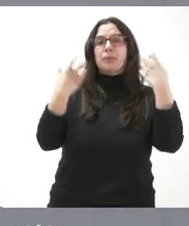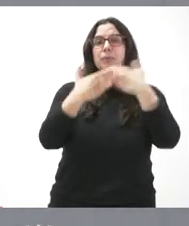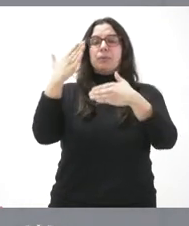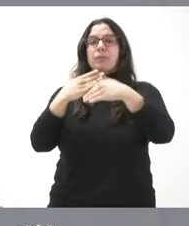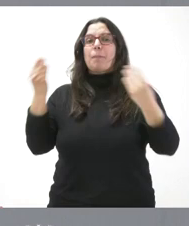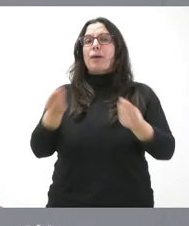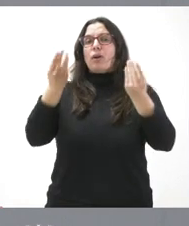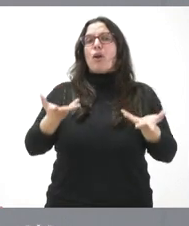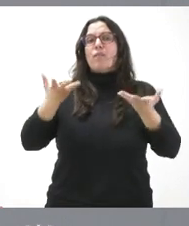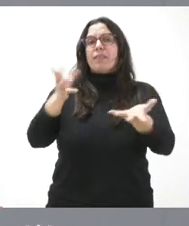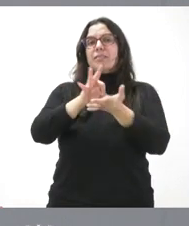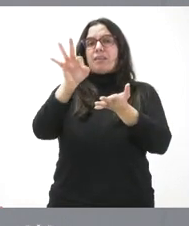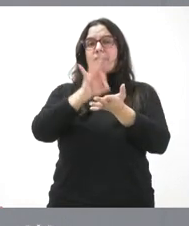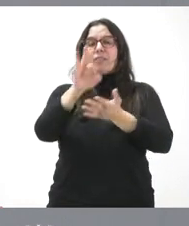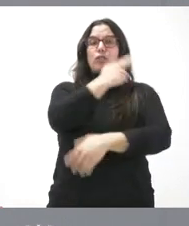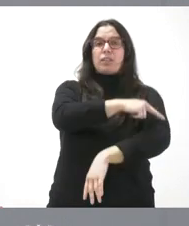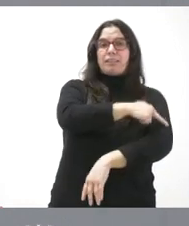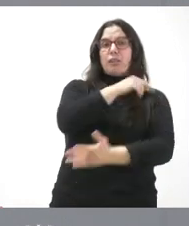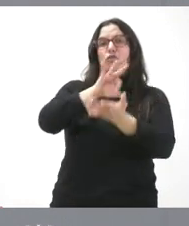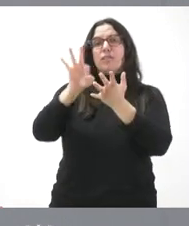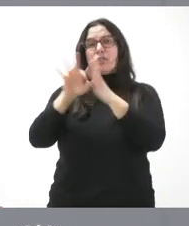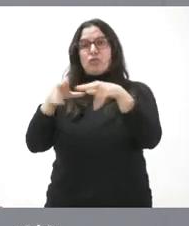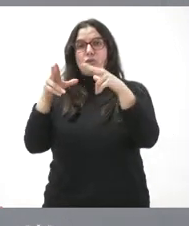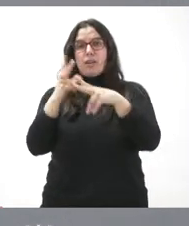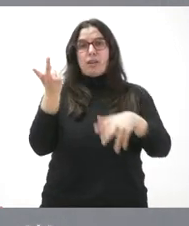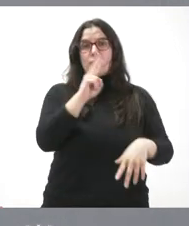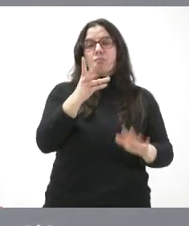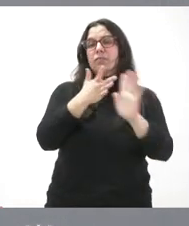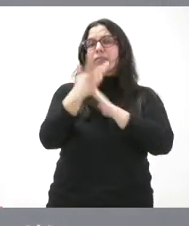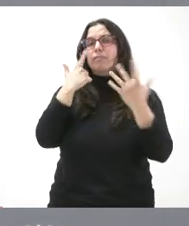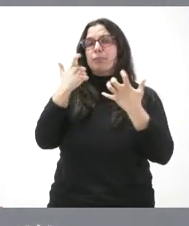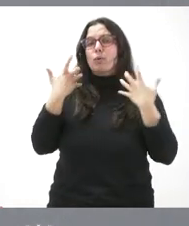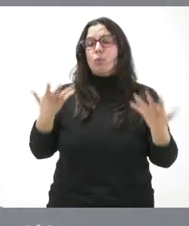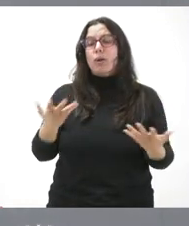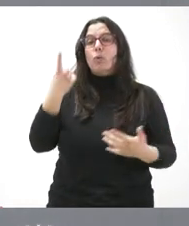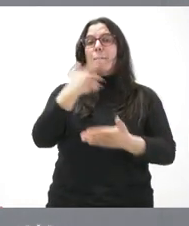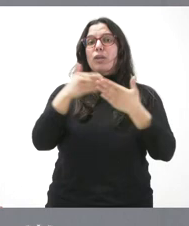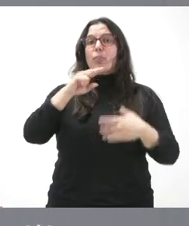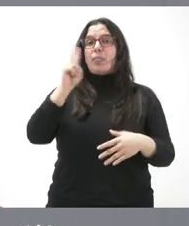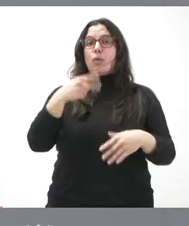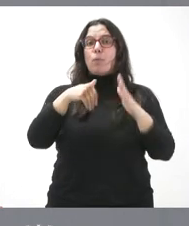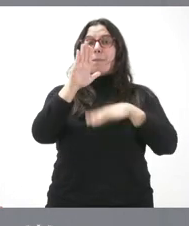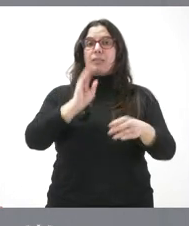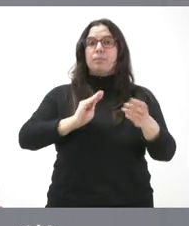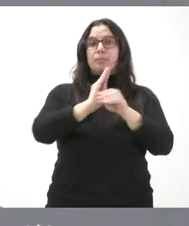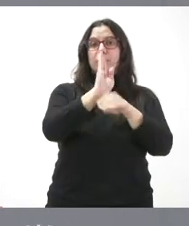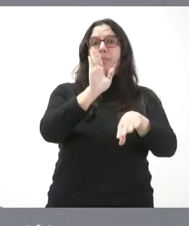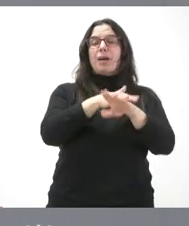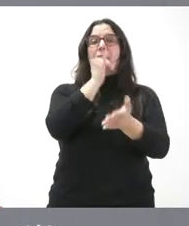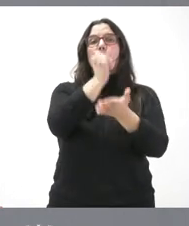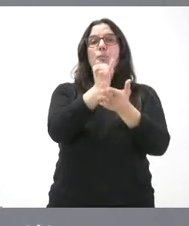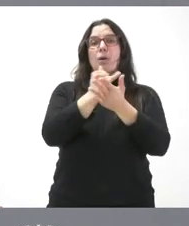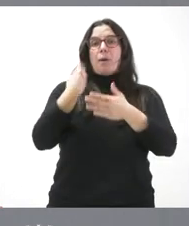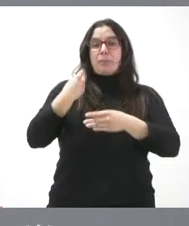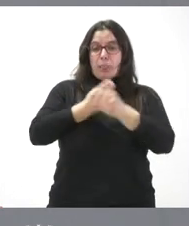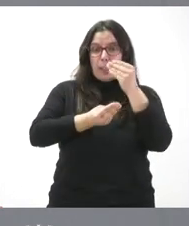servicios sanitarios y sociales. A este respecto, hay que destacar que más de un millón de euros es para financiar la prueba del talón en